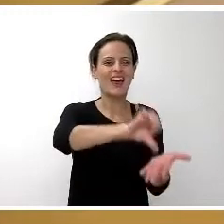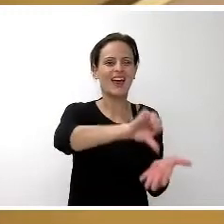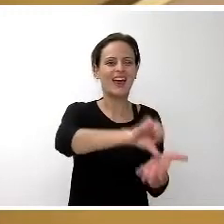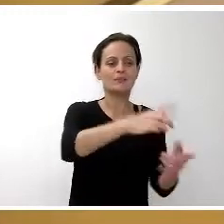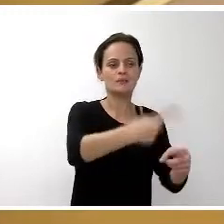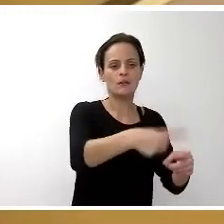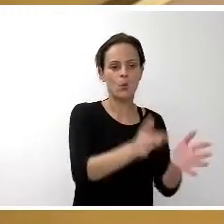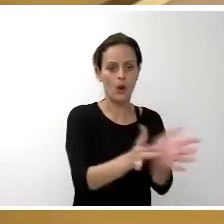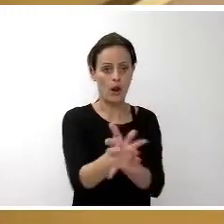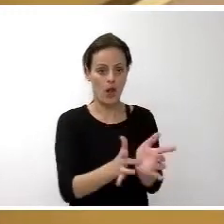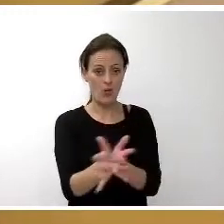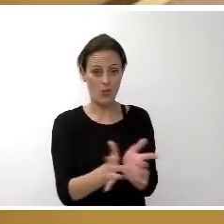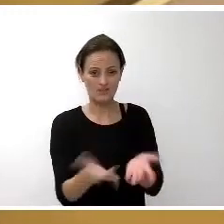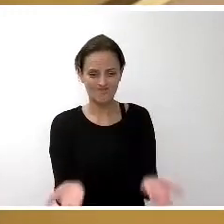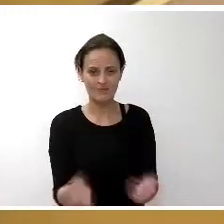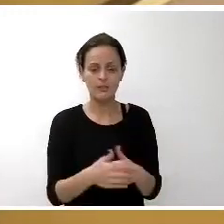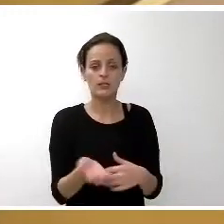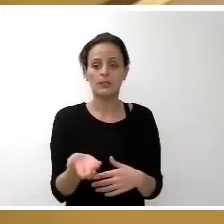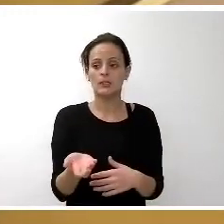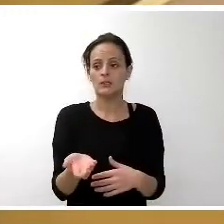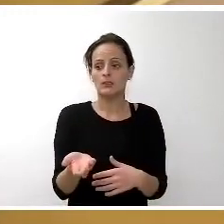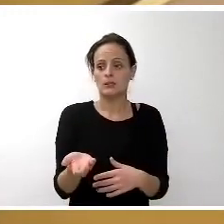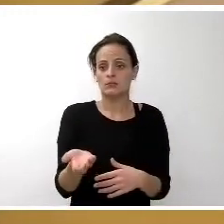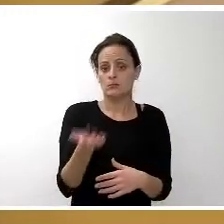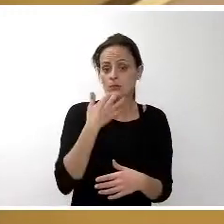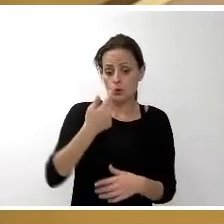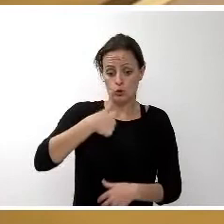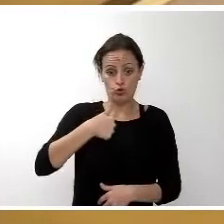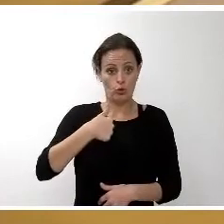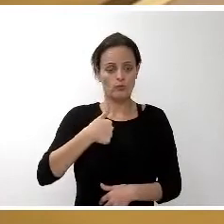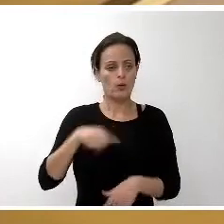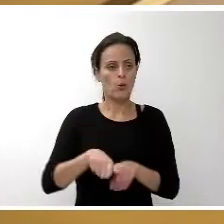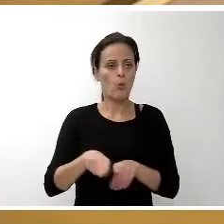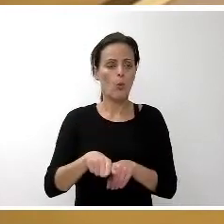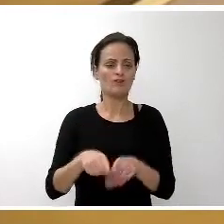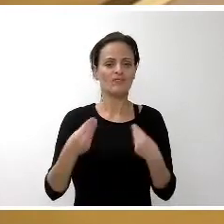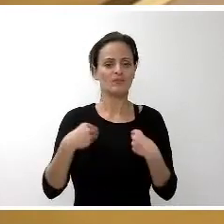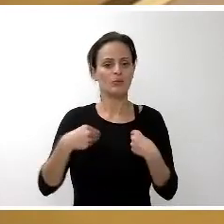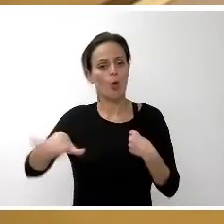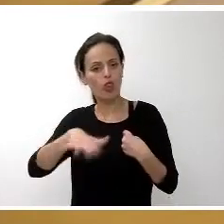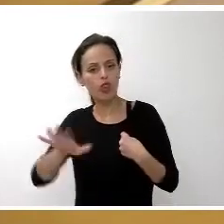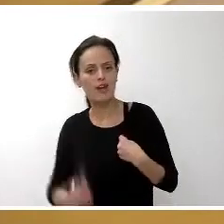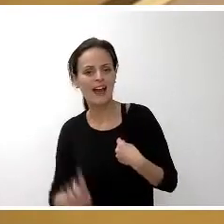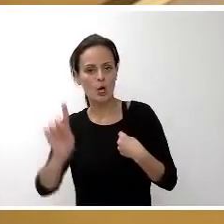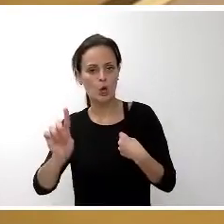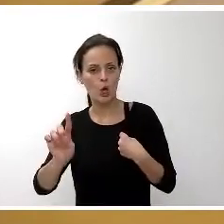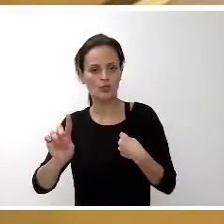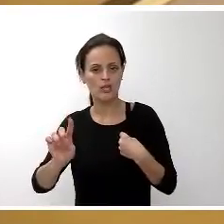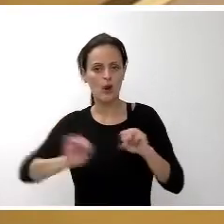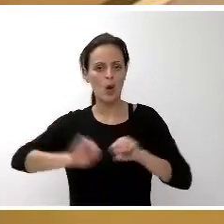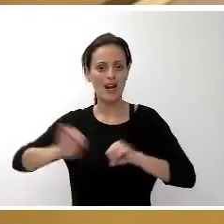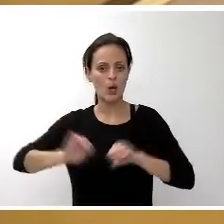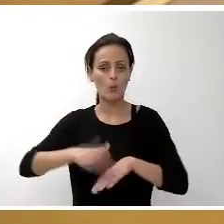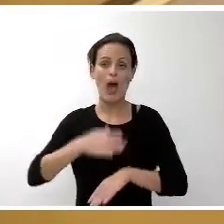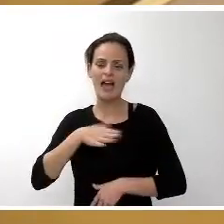metropolitana. Y los que vivimos, porque yo vivo en Los Ralejos, es un municipio del norte, en otros municipios más alejados pues tenemos